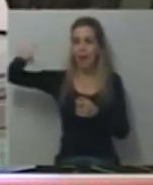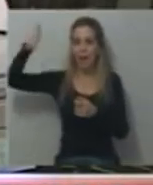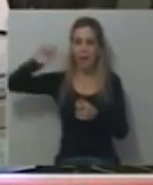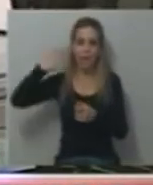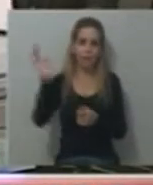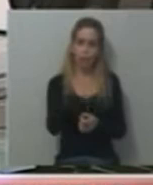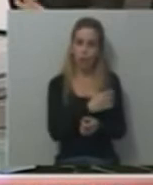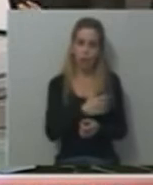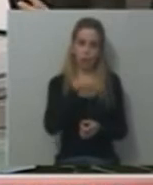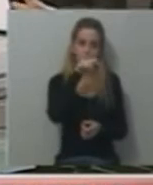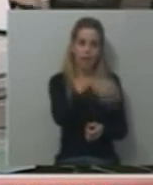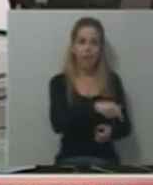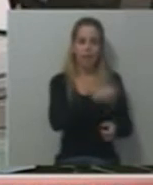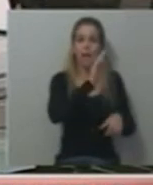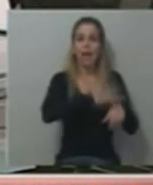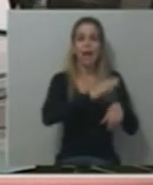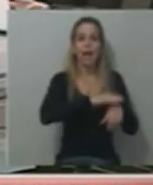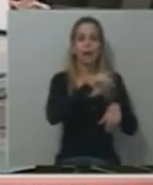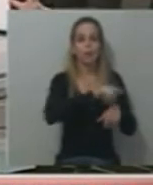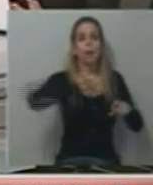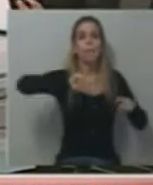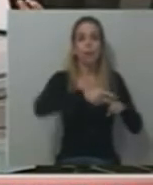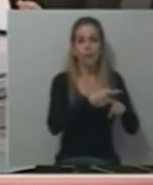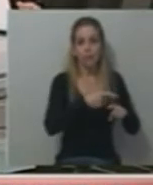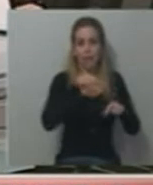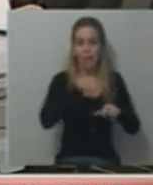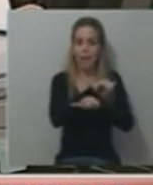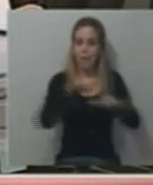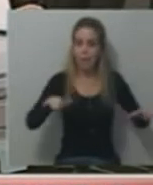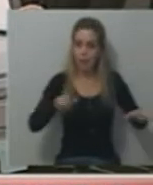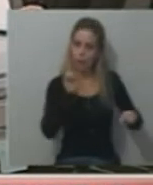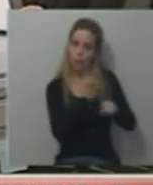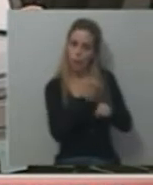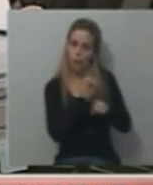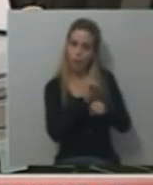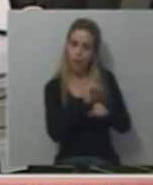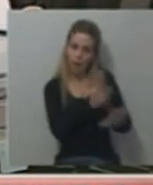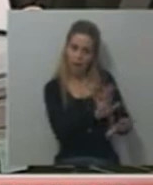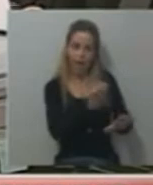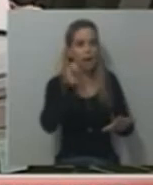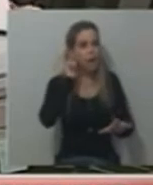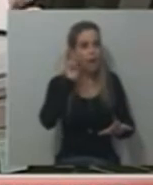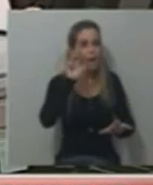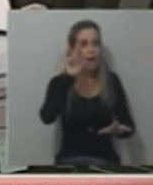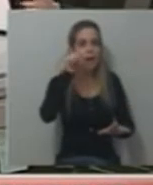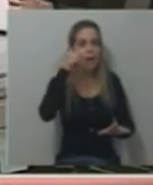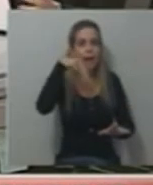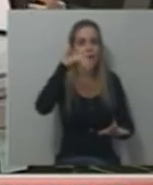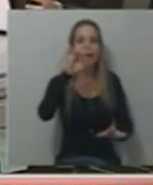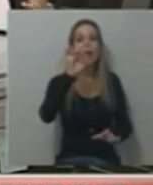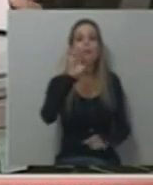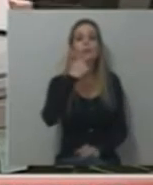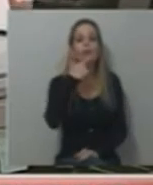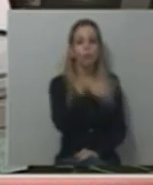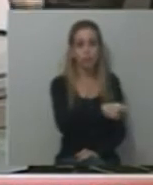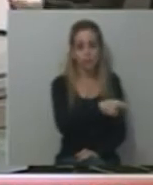dando, política. Campaña, tenemos que cuidar lo que tenemos. Si bien la diferencia entre Massa e Insaurralde según las encuestas se